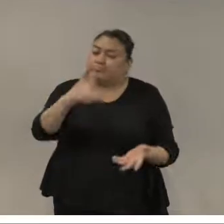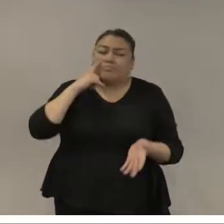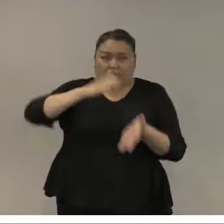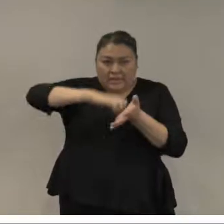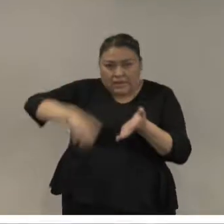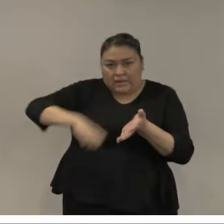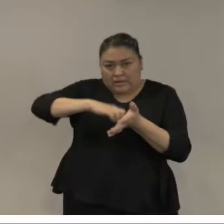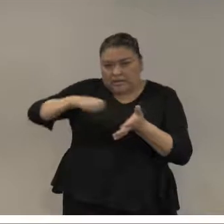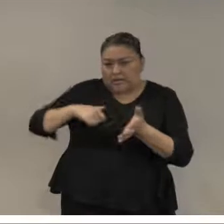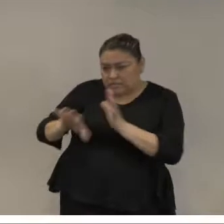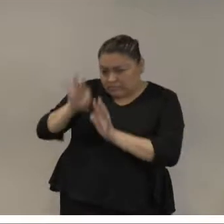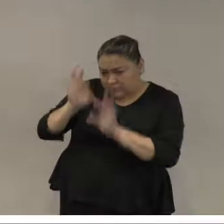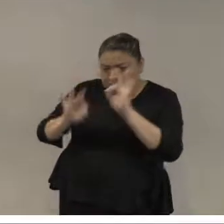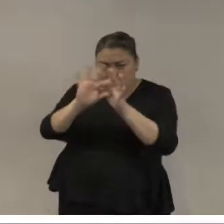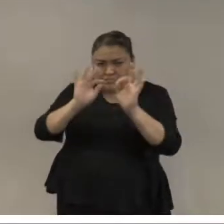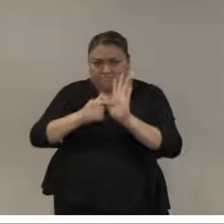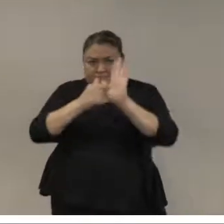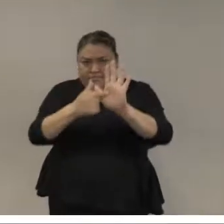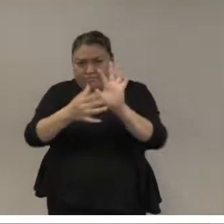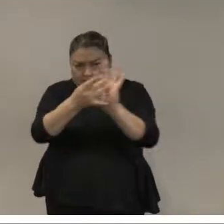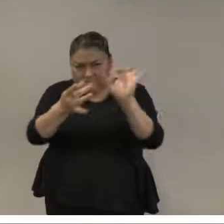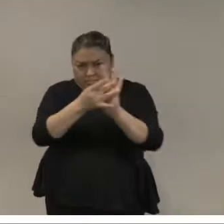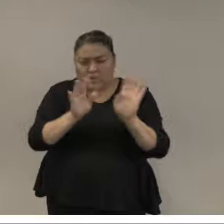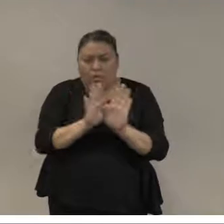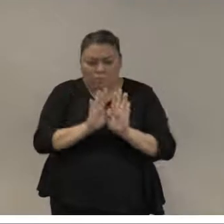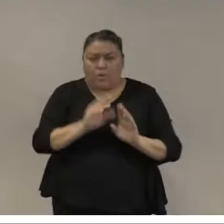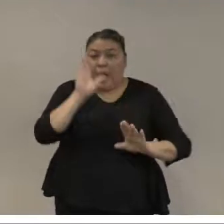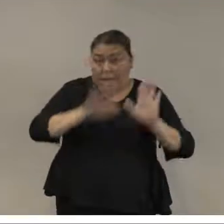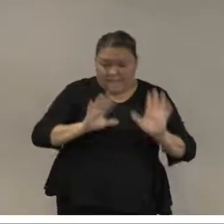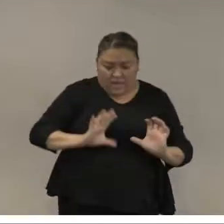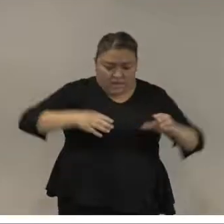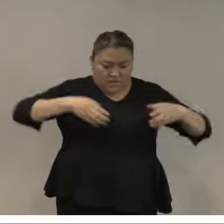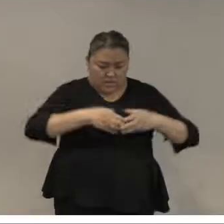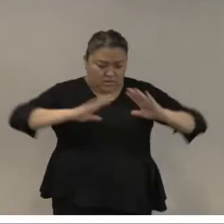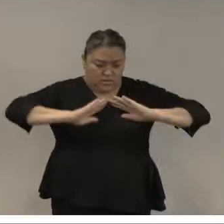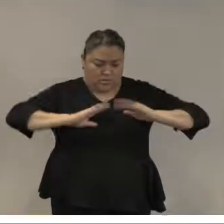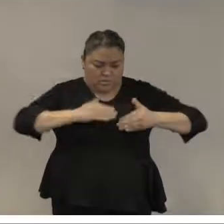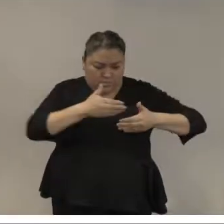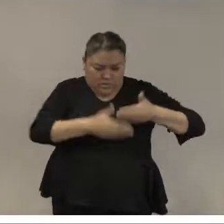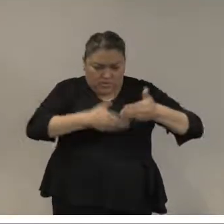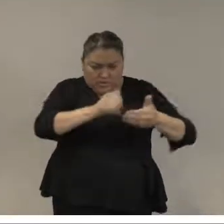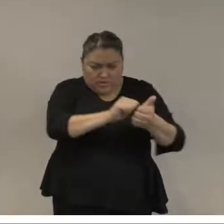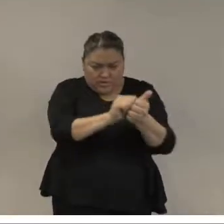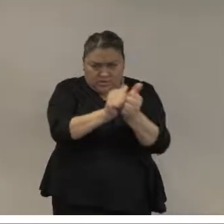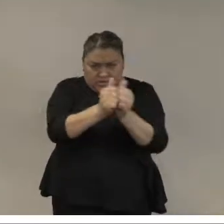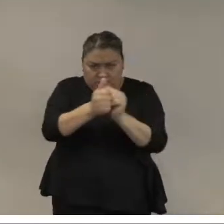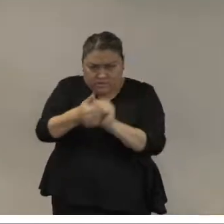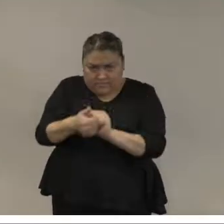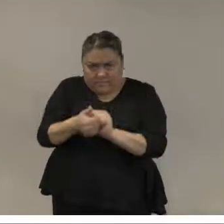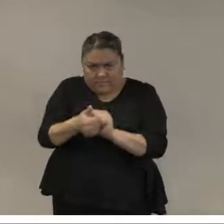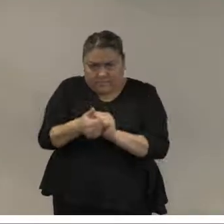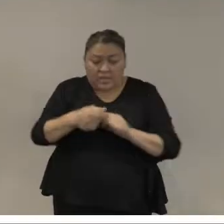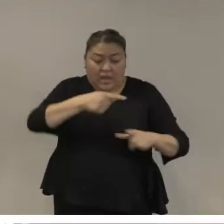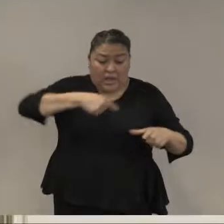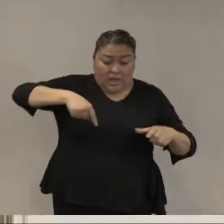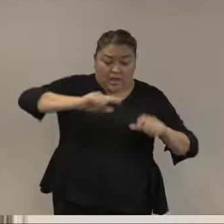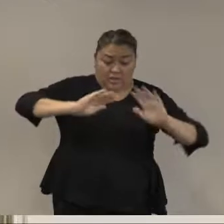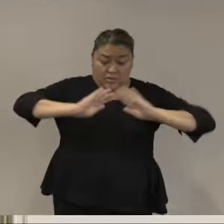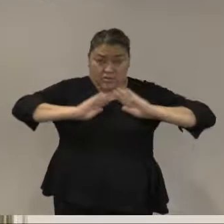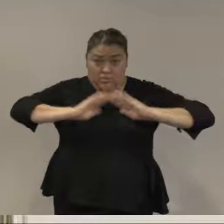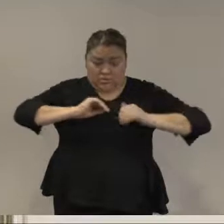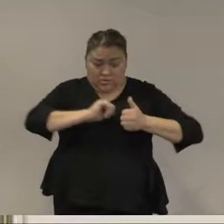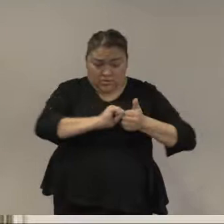varias direcciones que pueden evolucionar y no voy a profundizar en eso, pero uno llega en muchos